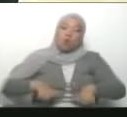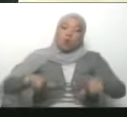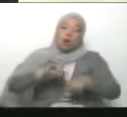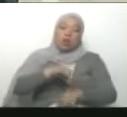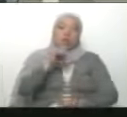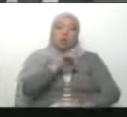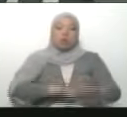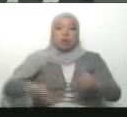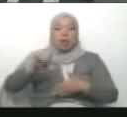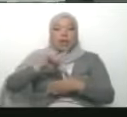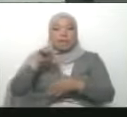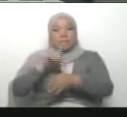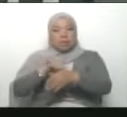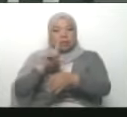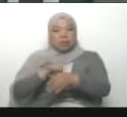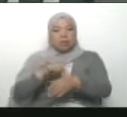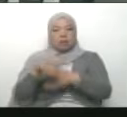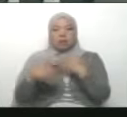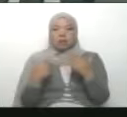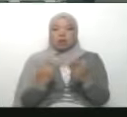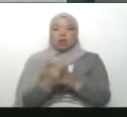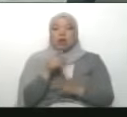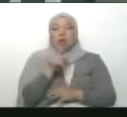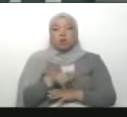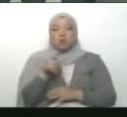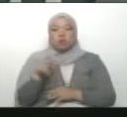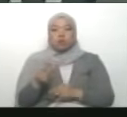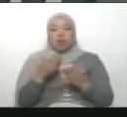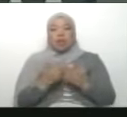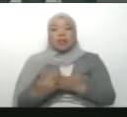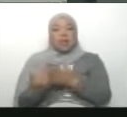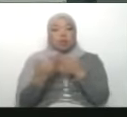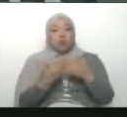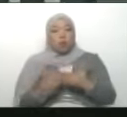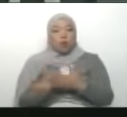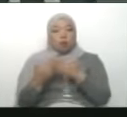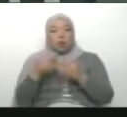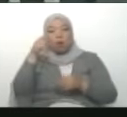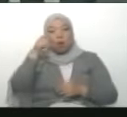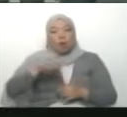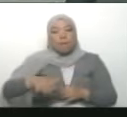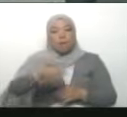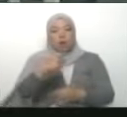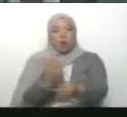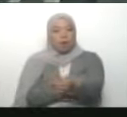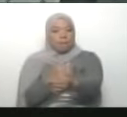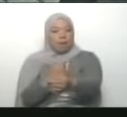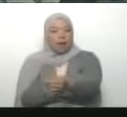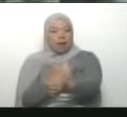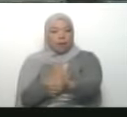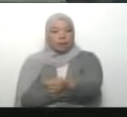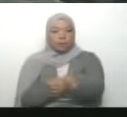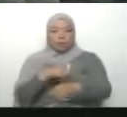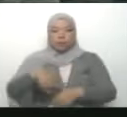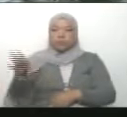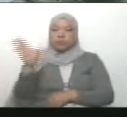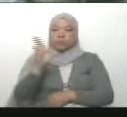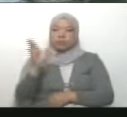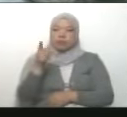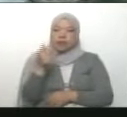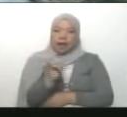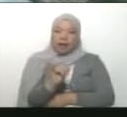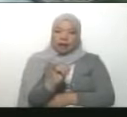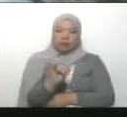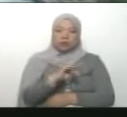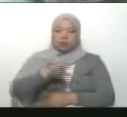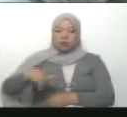Latinoamericana de Medicina, donde se albergan los estudiantes de los pueblos hermanos que han llegado acá. Ya tenemos